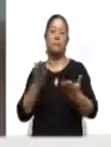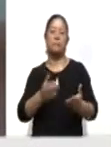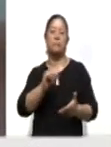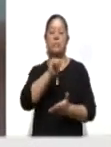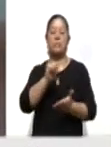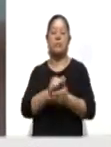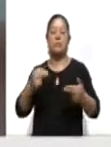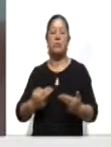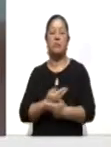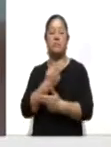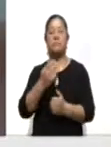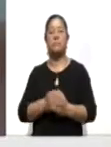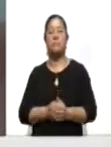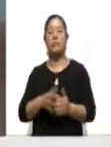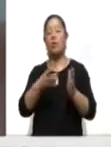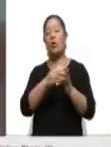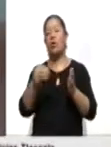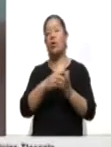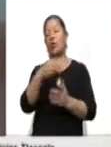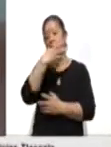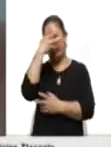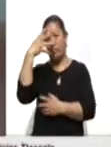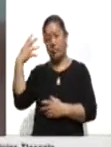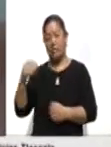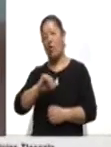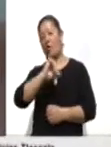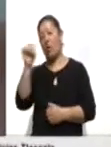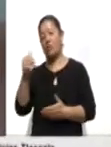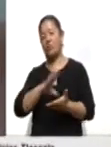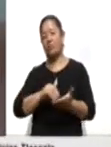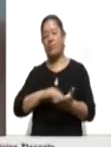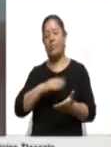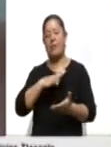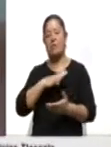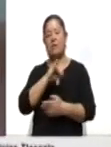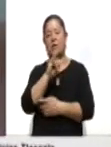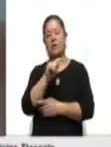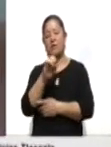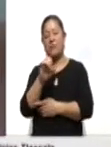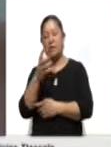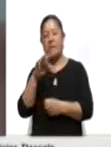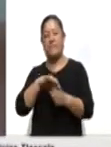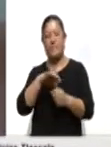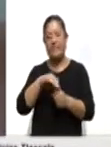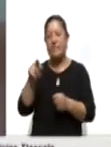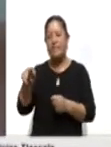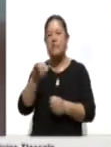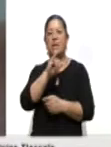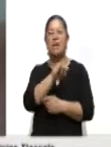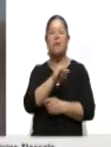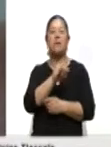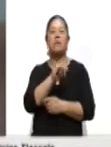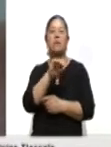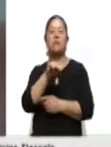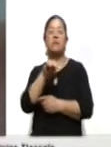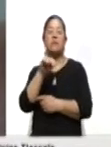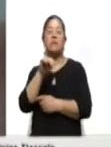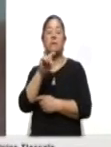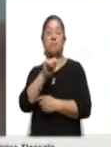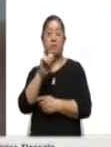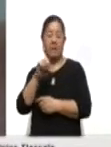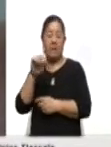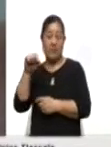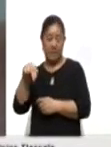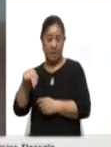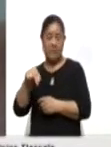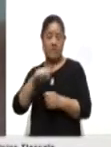credencial de elector, algunos otros documentos que pide el Instituto Nacional Electoral, si estaban